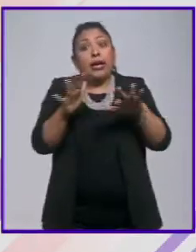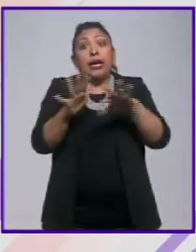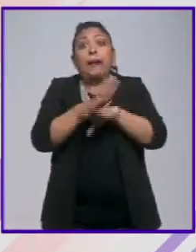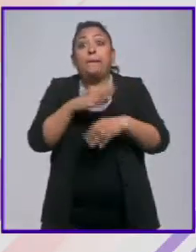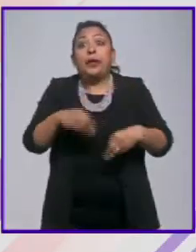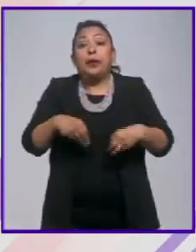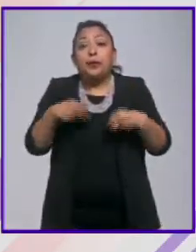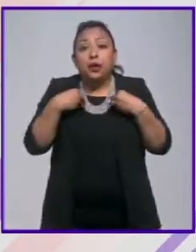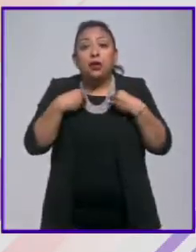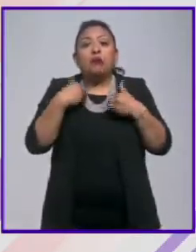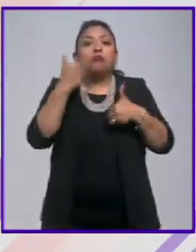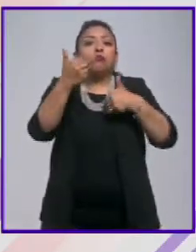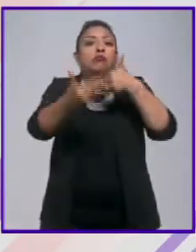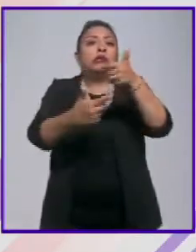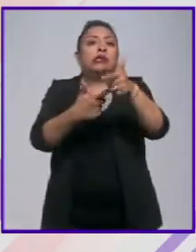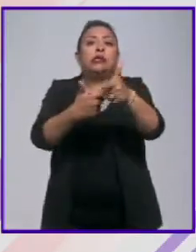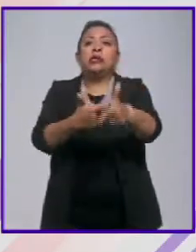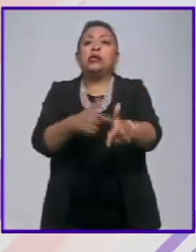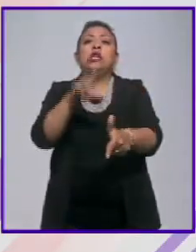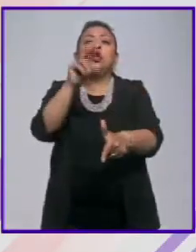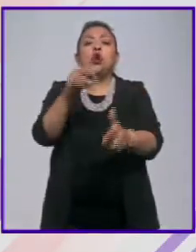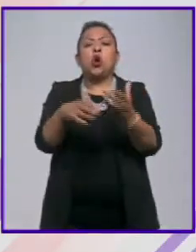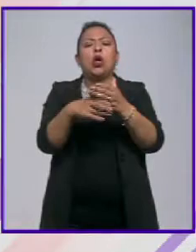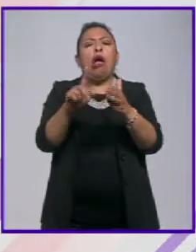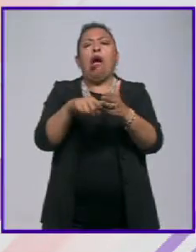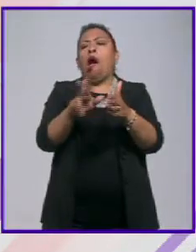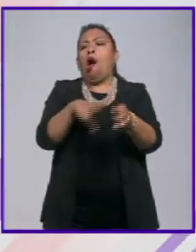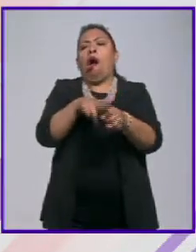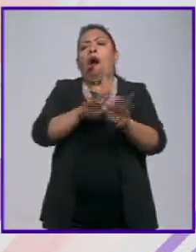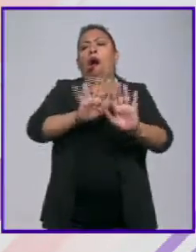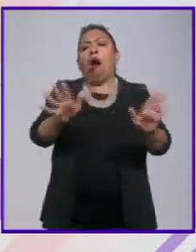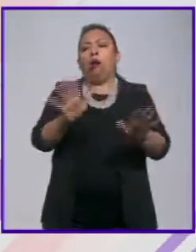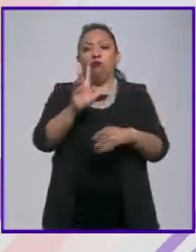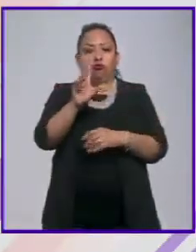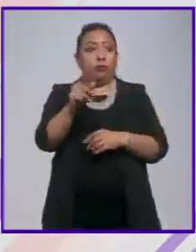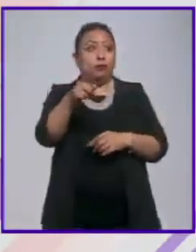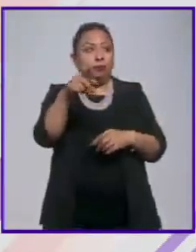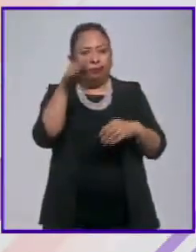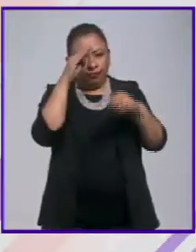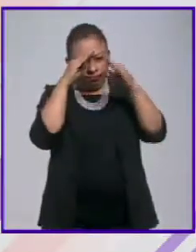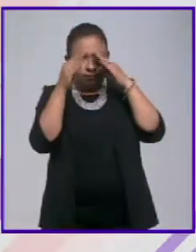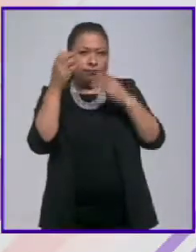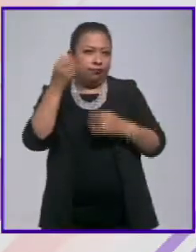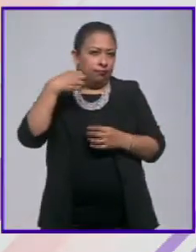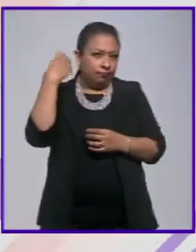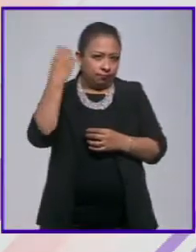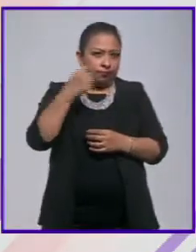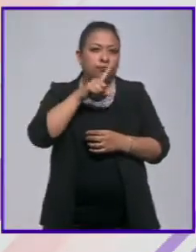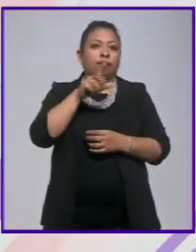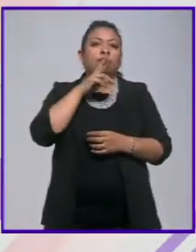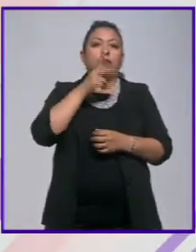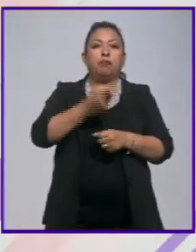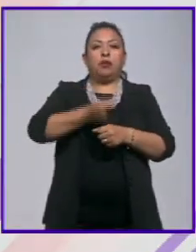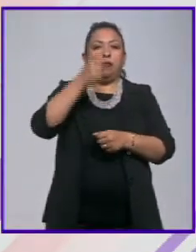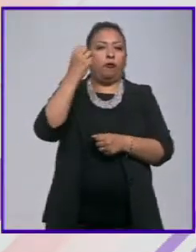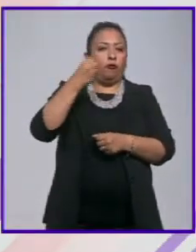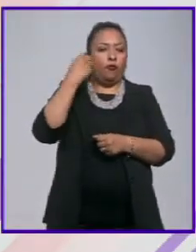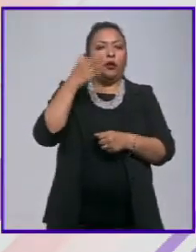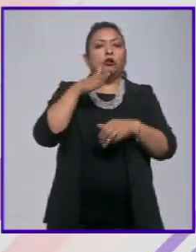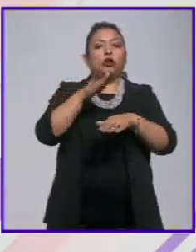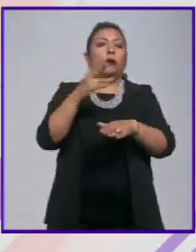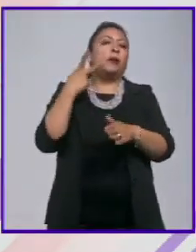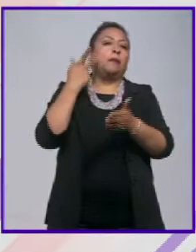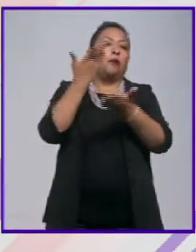y que tiene continuidad no es nada más un producto más las reflexiones y conferencias resultado del primer foro sobre políticas